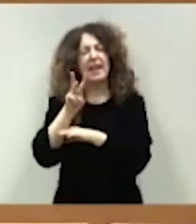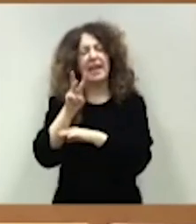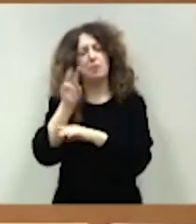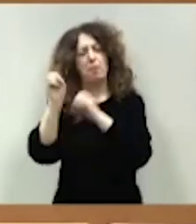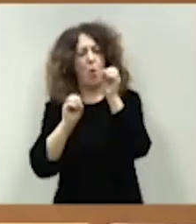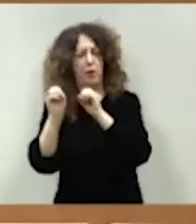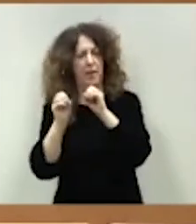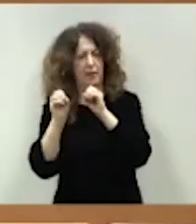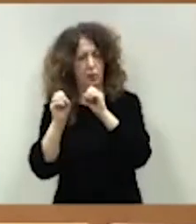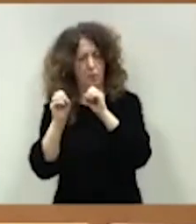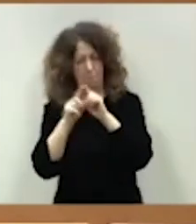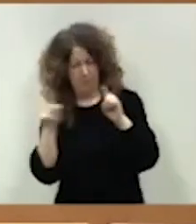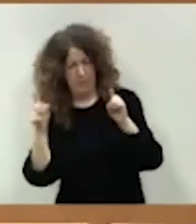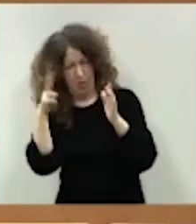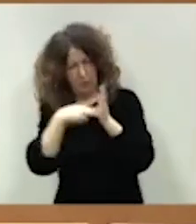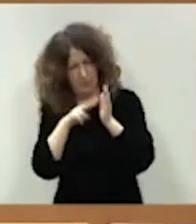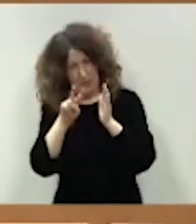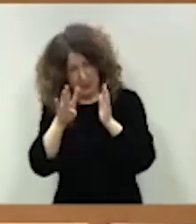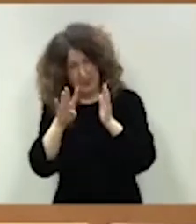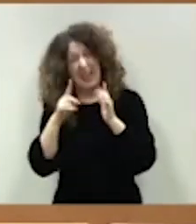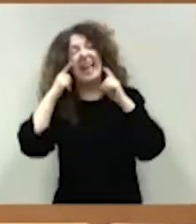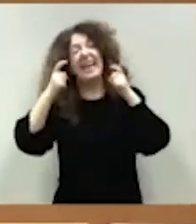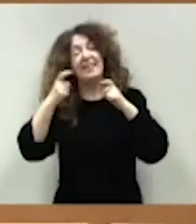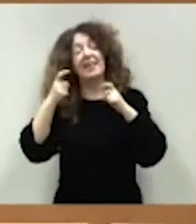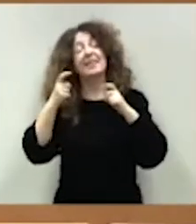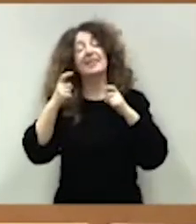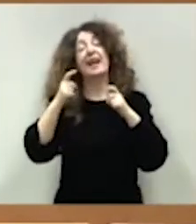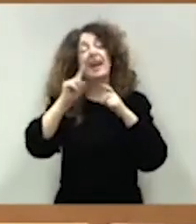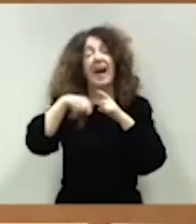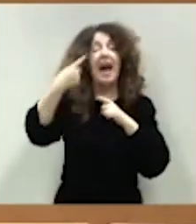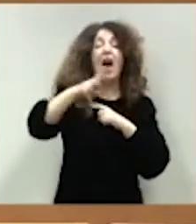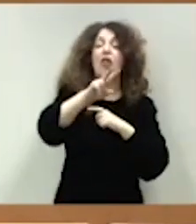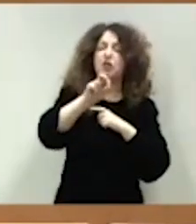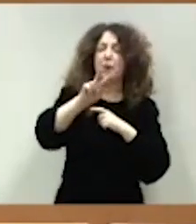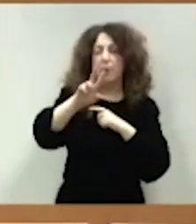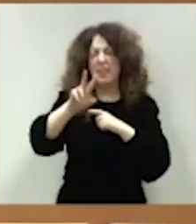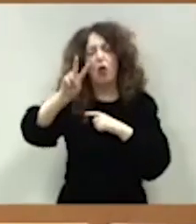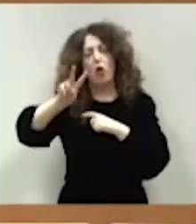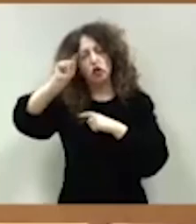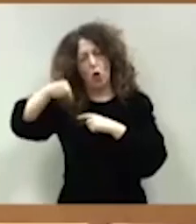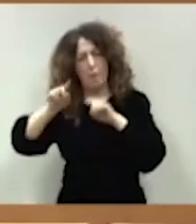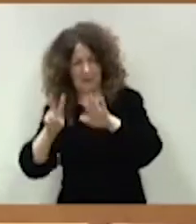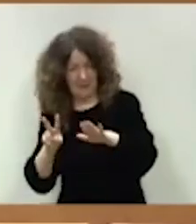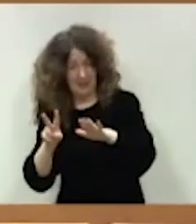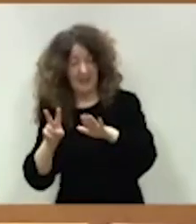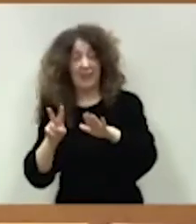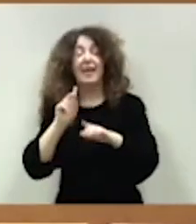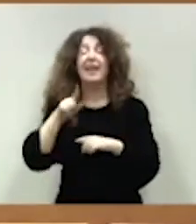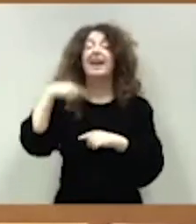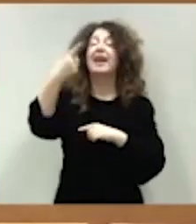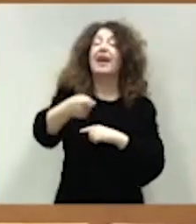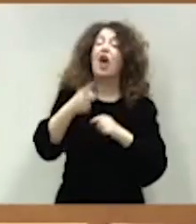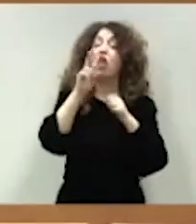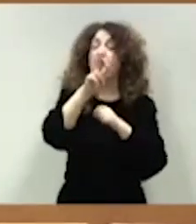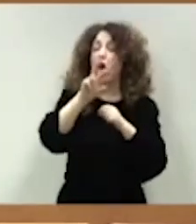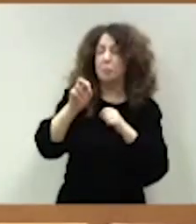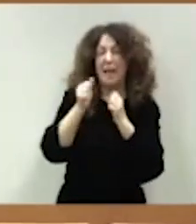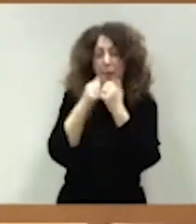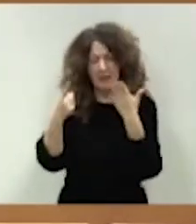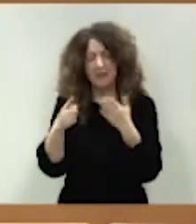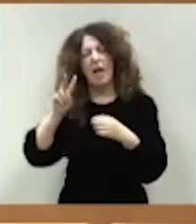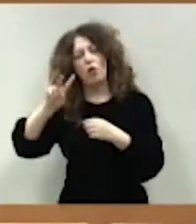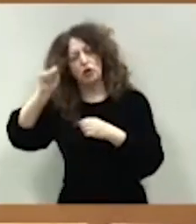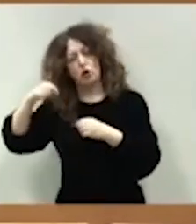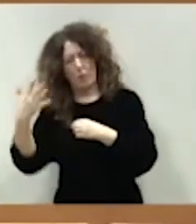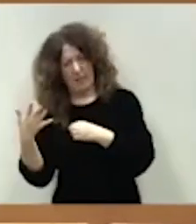2024, para bajar al 2,7% en 2025 y al 2,5% en 2026, cumpliendo